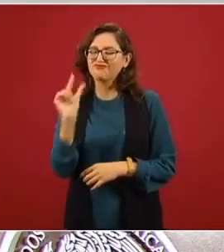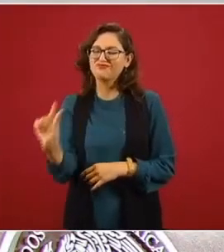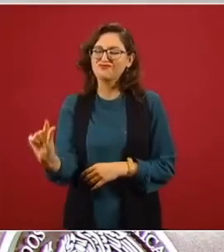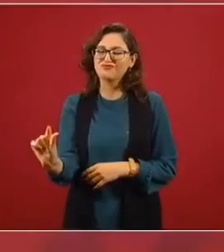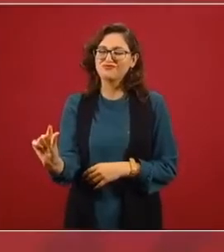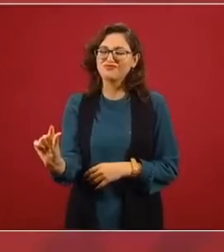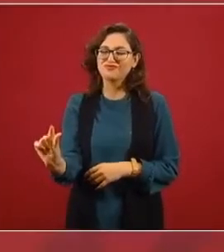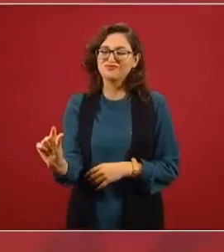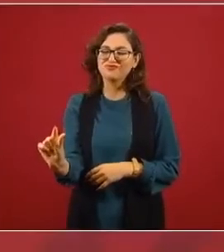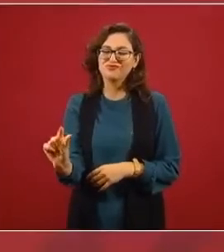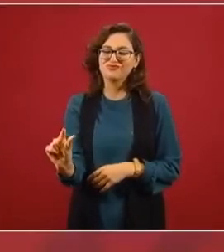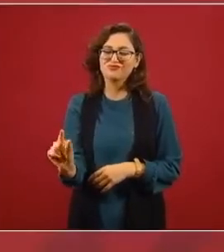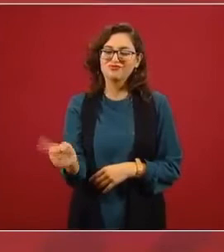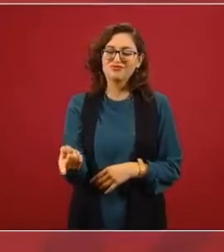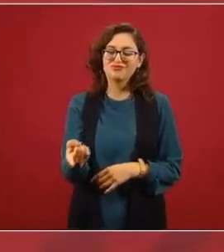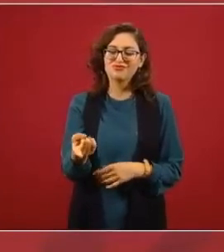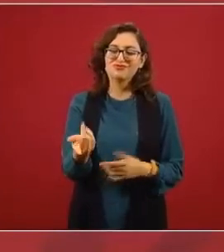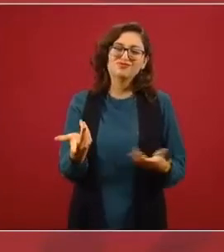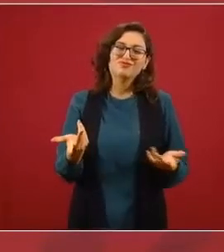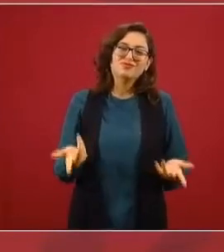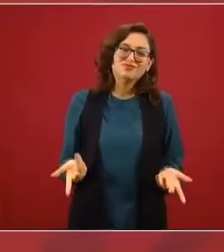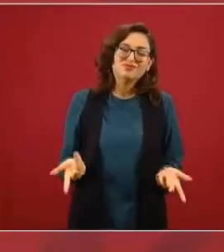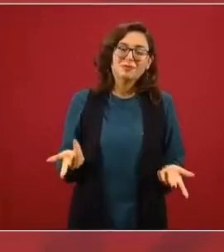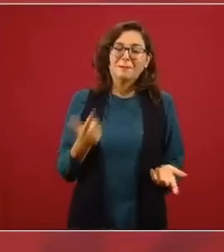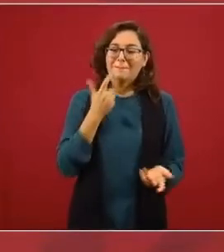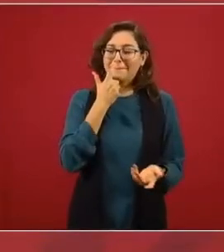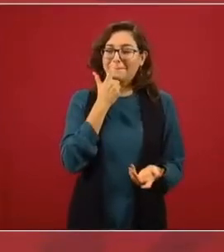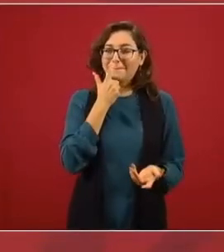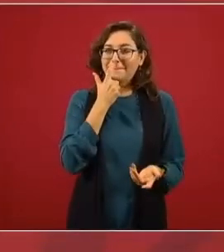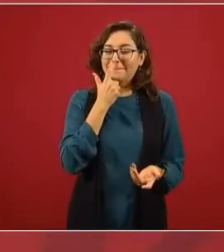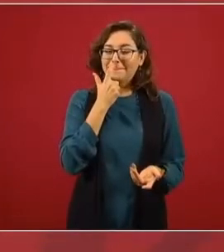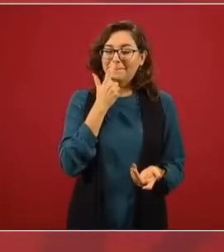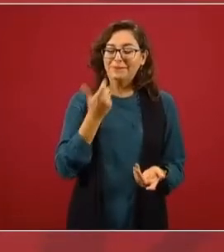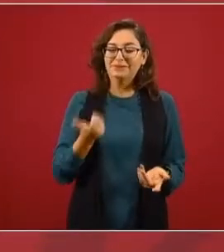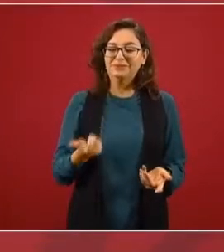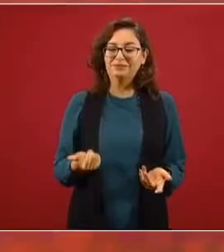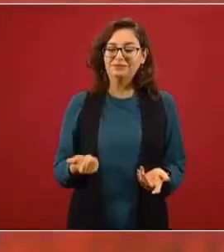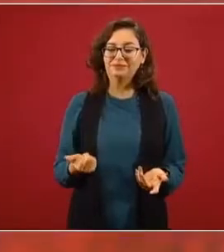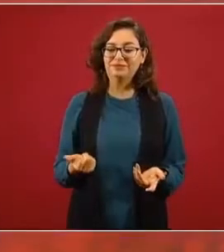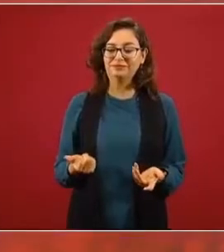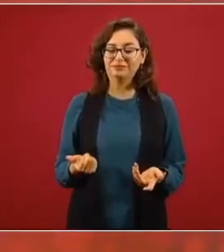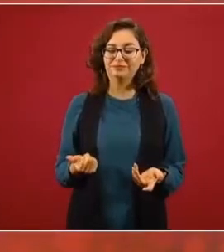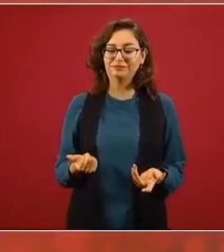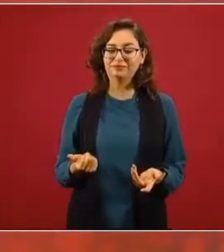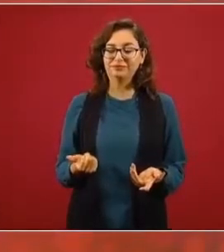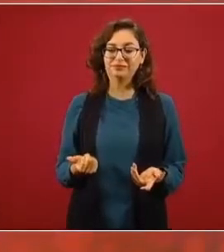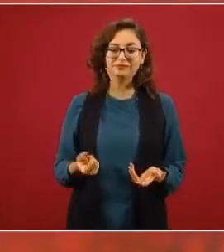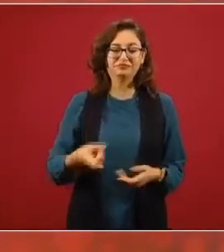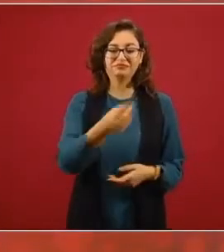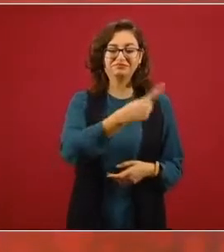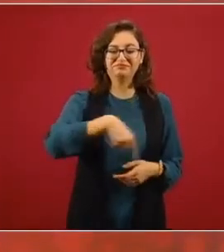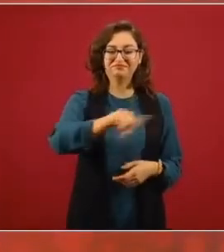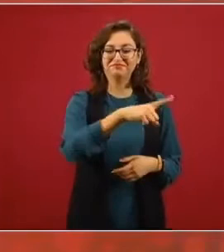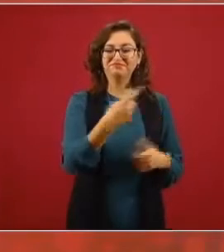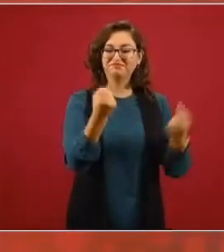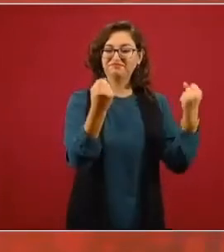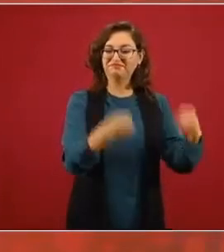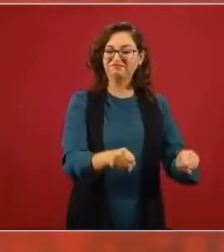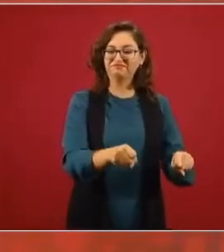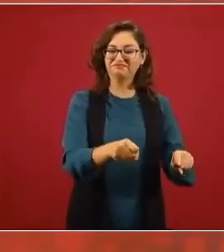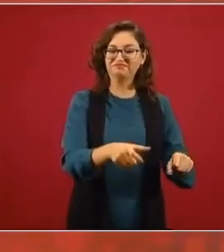que los que imponen que los